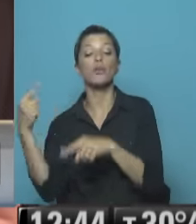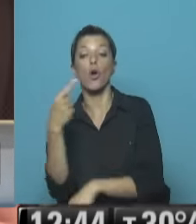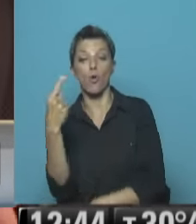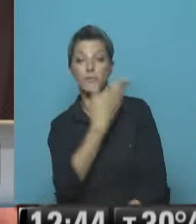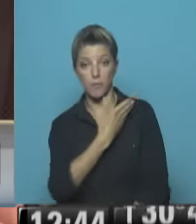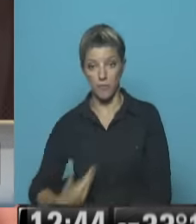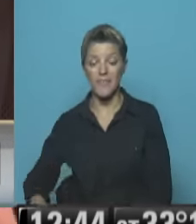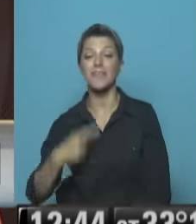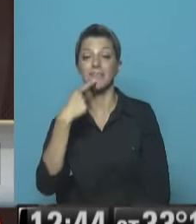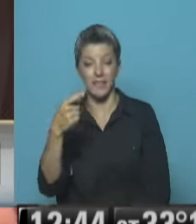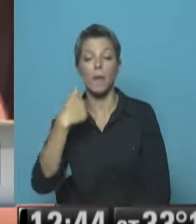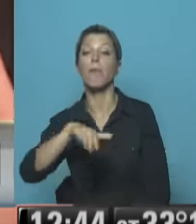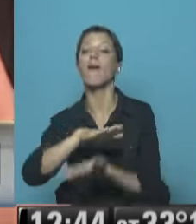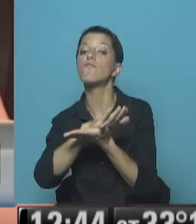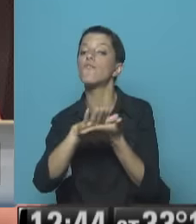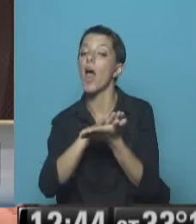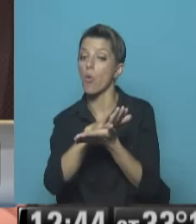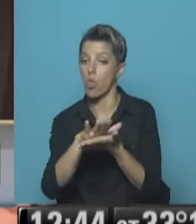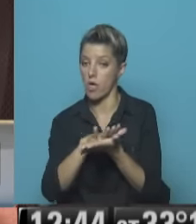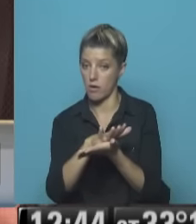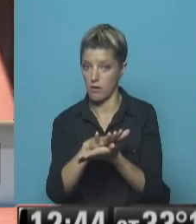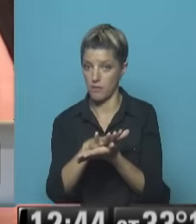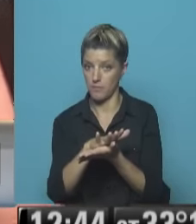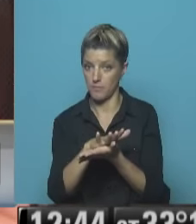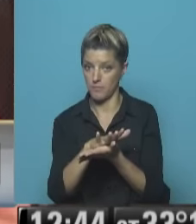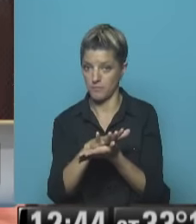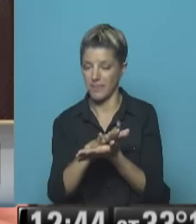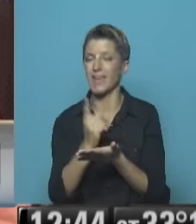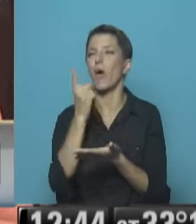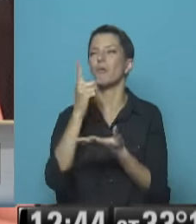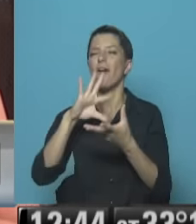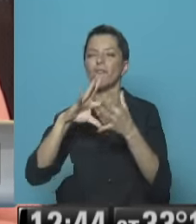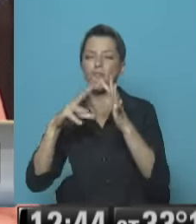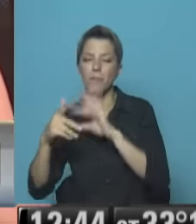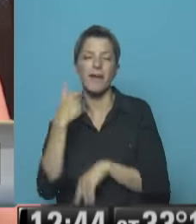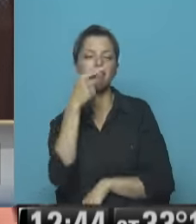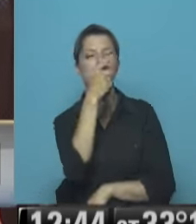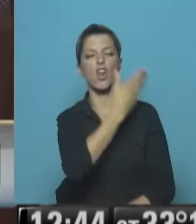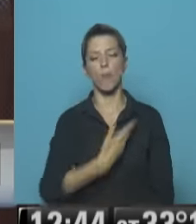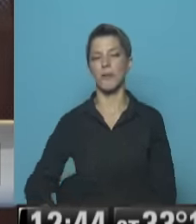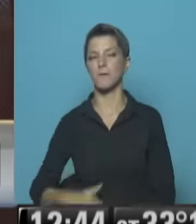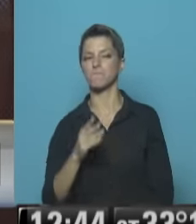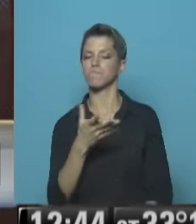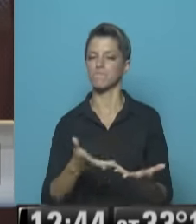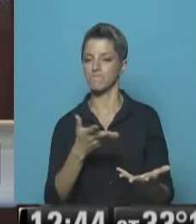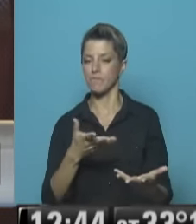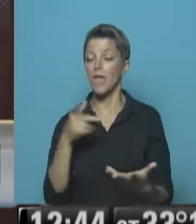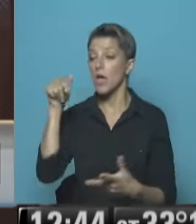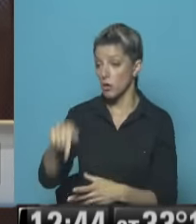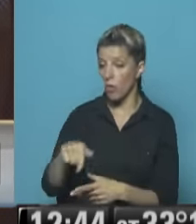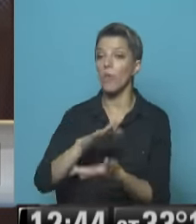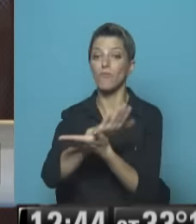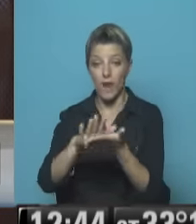haber fraude Es decir Era parte De esa Forma de Desacreditar al gobierno Que iba a haber fraude Y cuando ganó